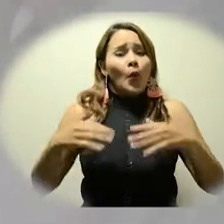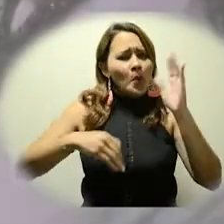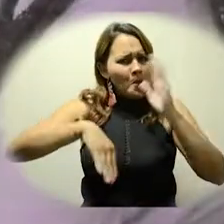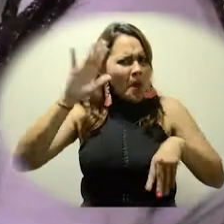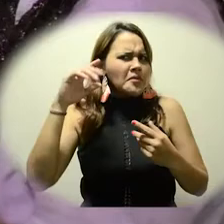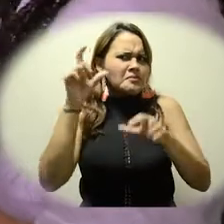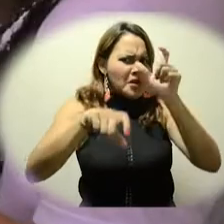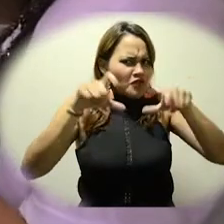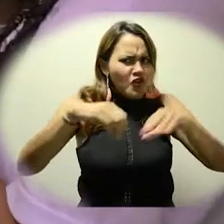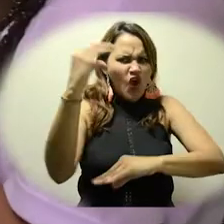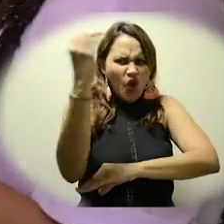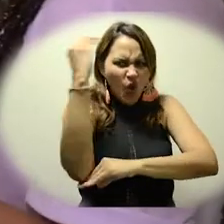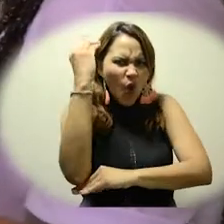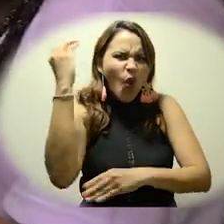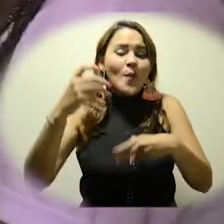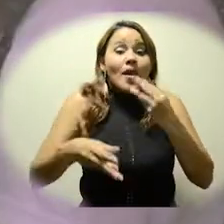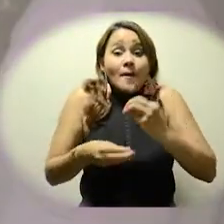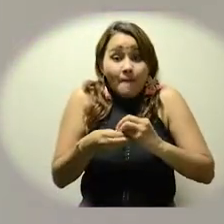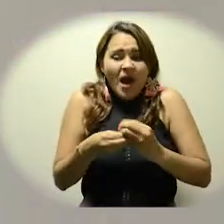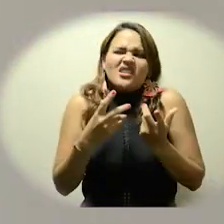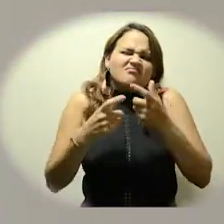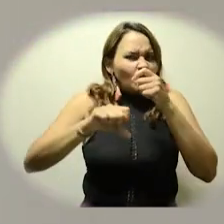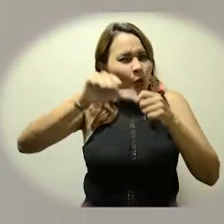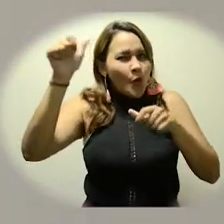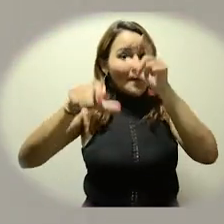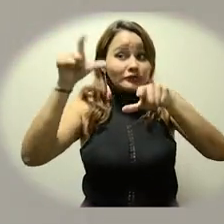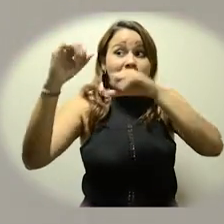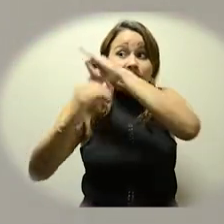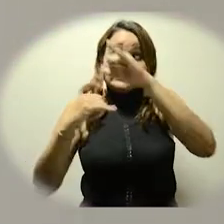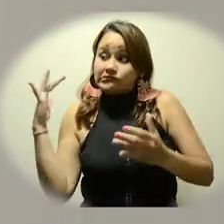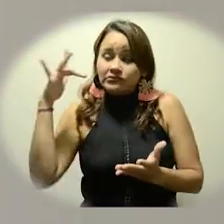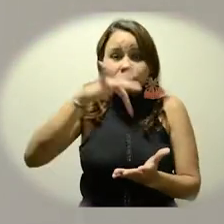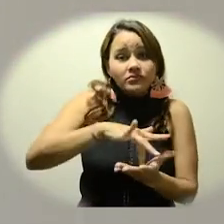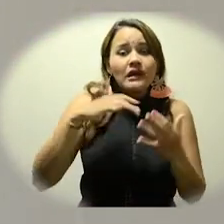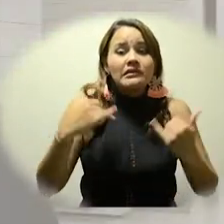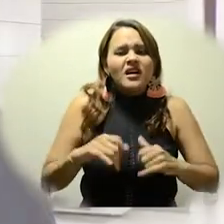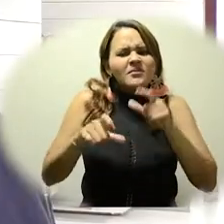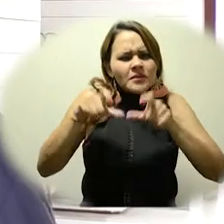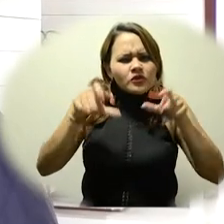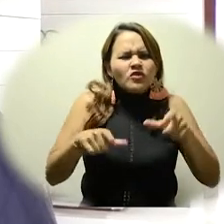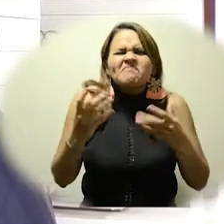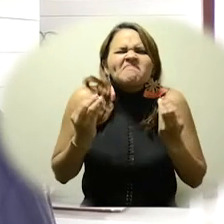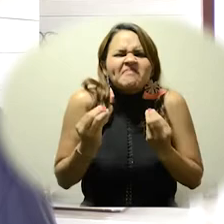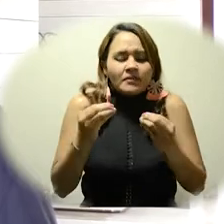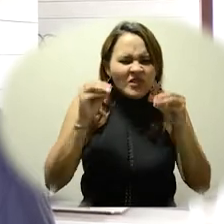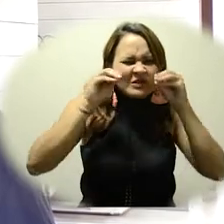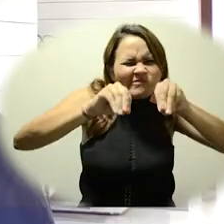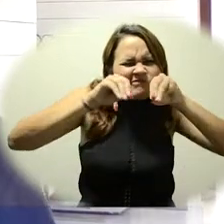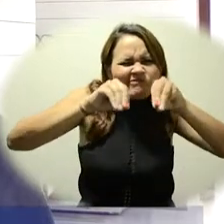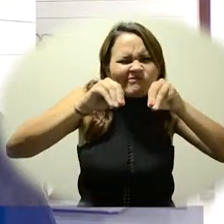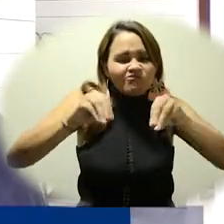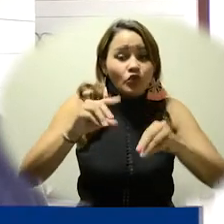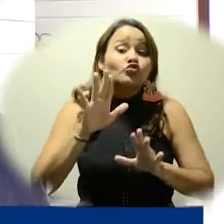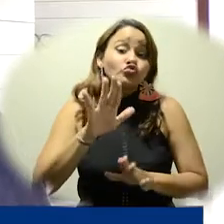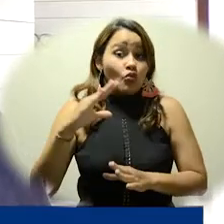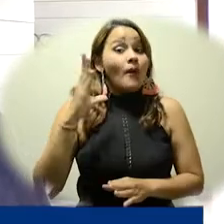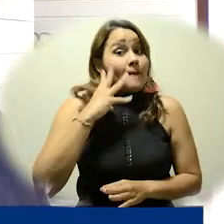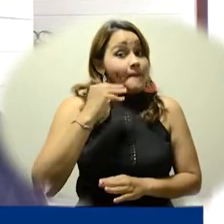colombianos y de distintos rincones del mundo reciben mentoría de expertos en el tema. Muy enfocados ahora en que todos los grupos